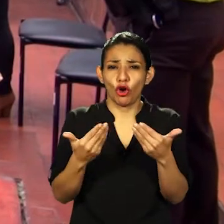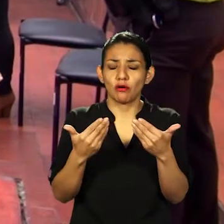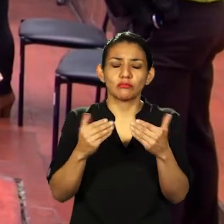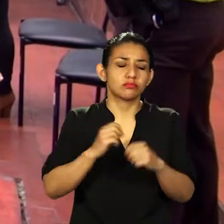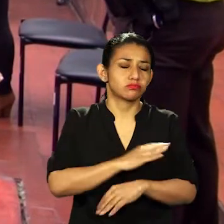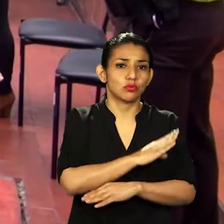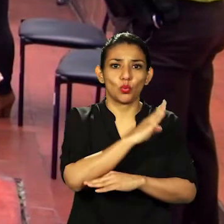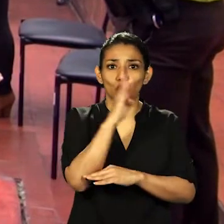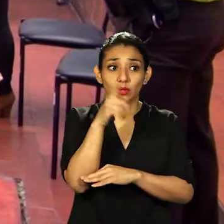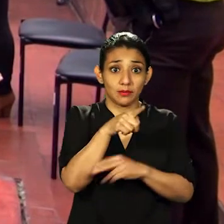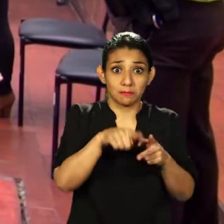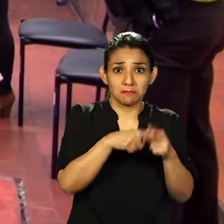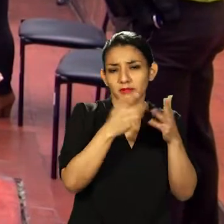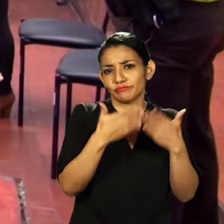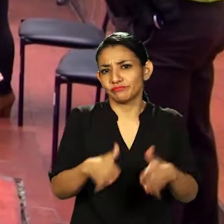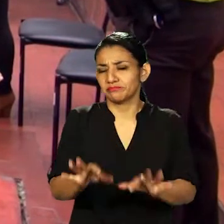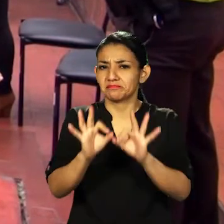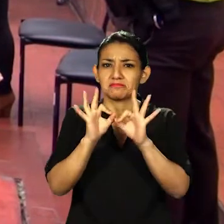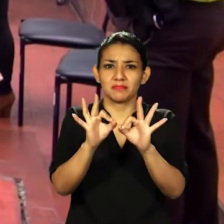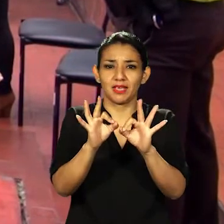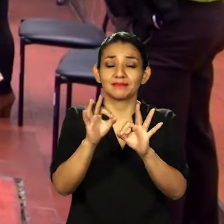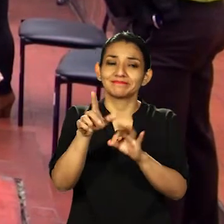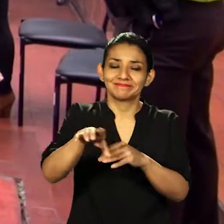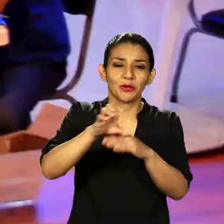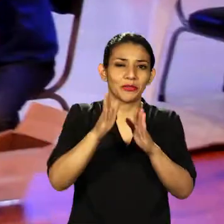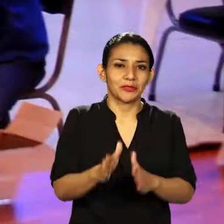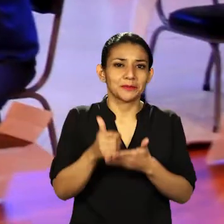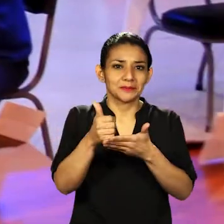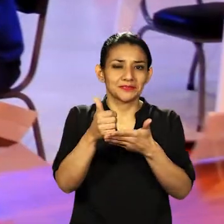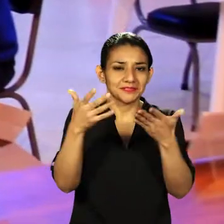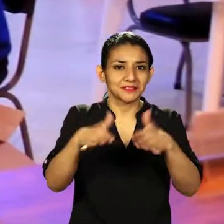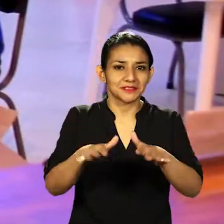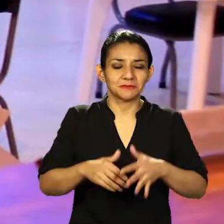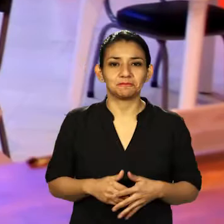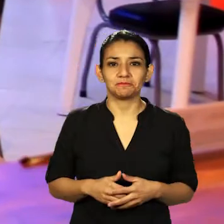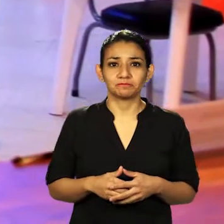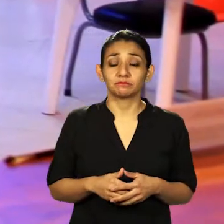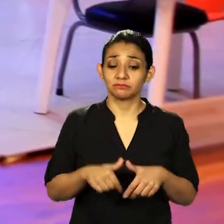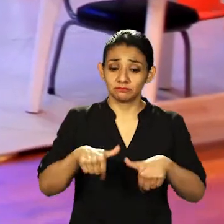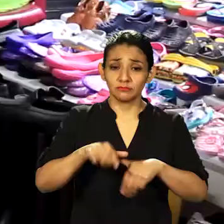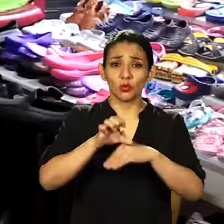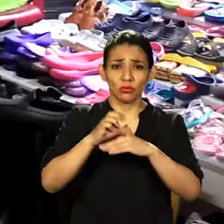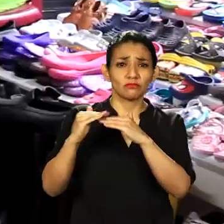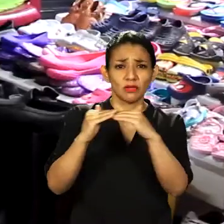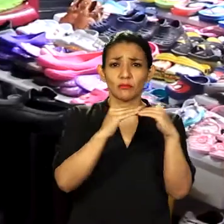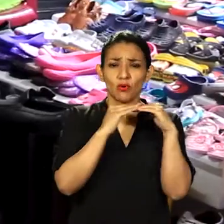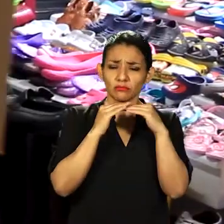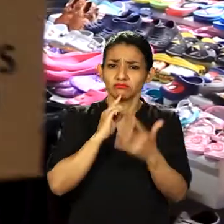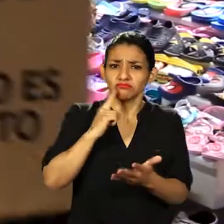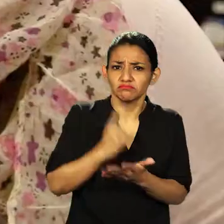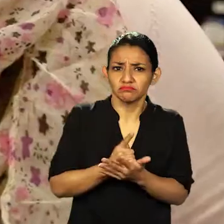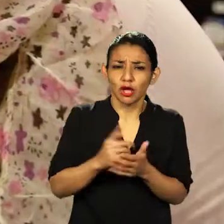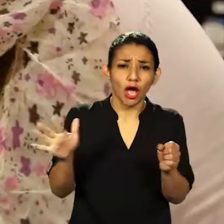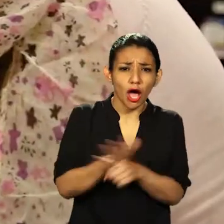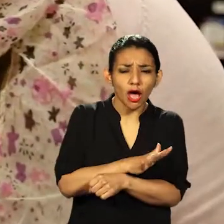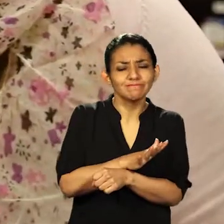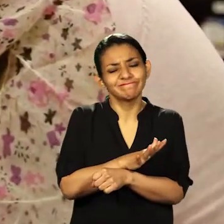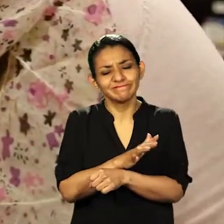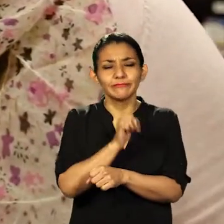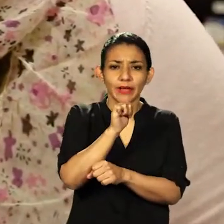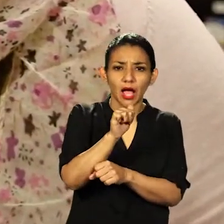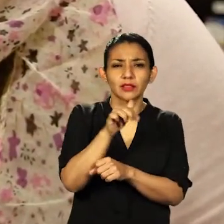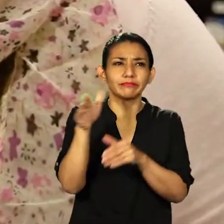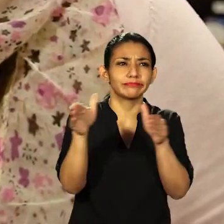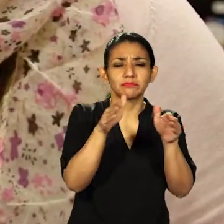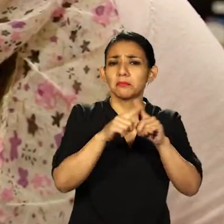así de determinar por un Ecuador mejor que ganamos todos los ecuatorianos. Podemos decir que hay democracia, a lo mejor con algunas limitaciones en el